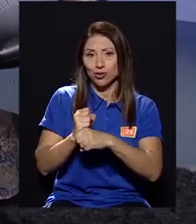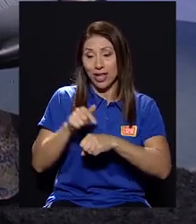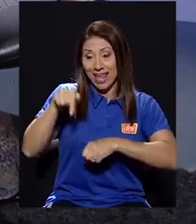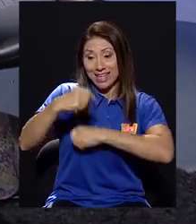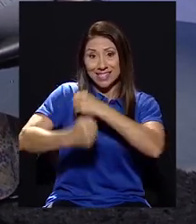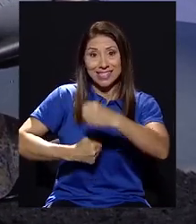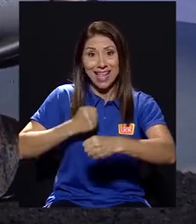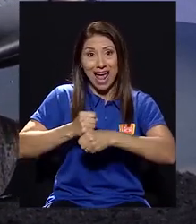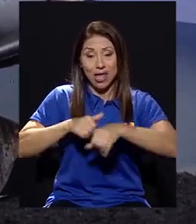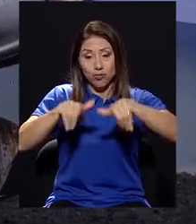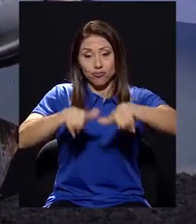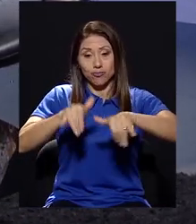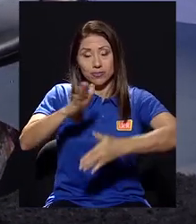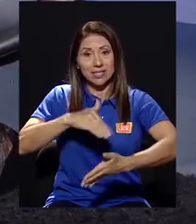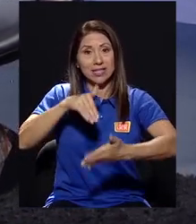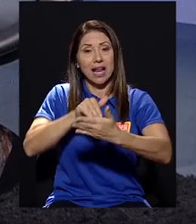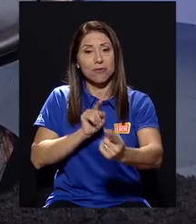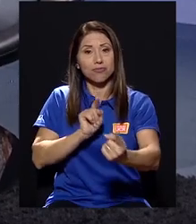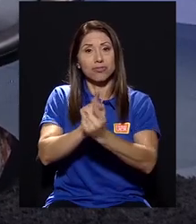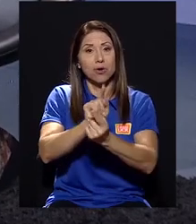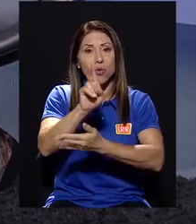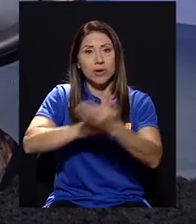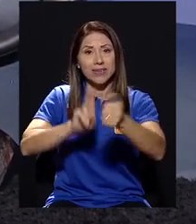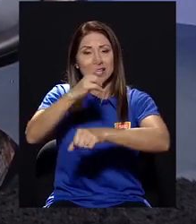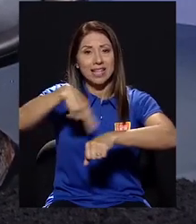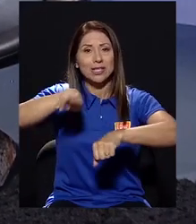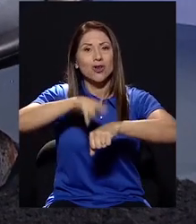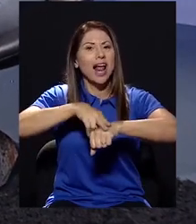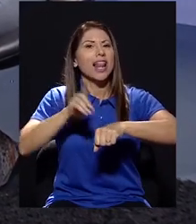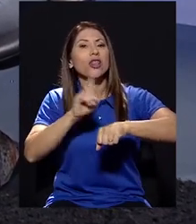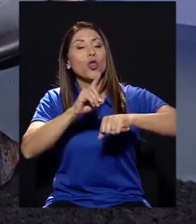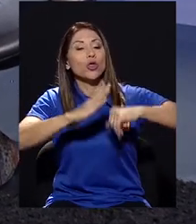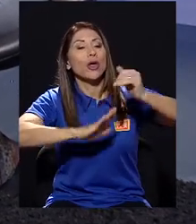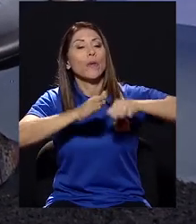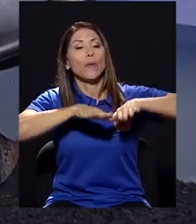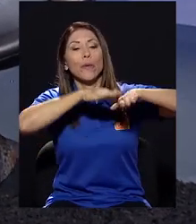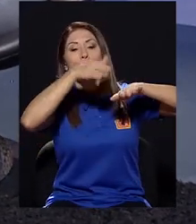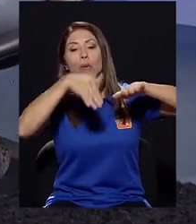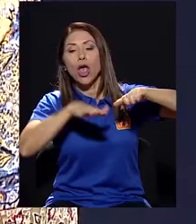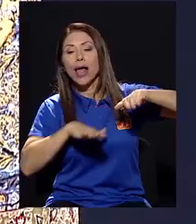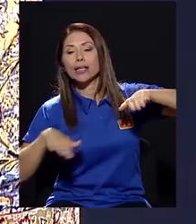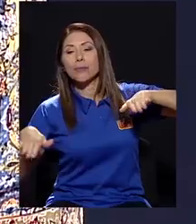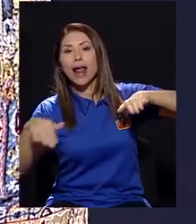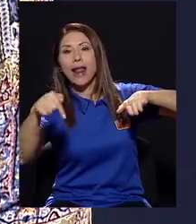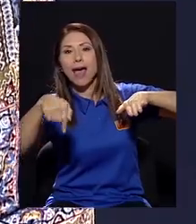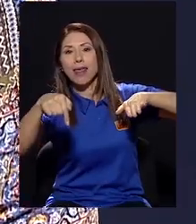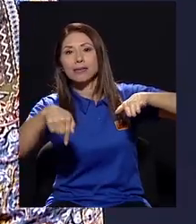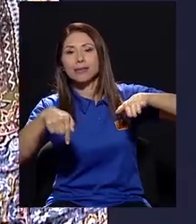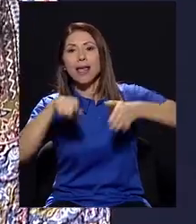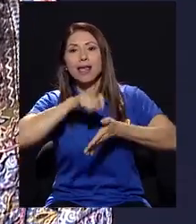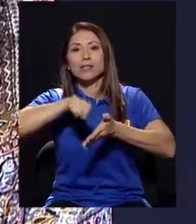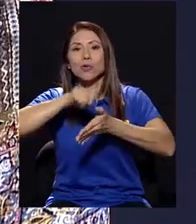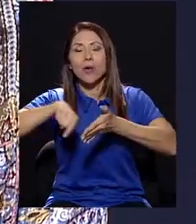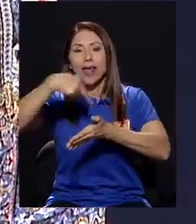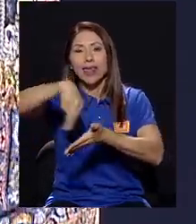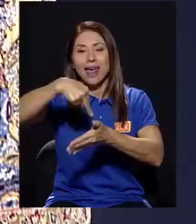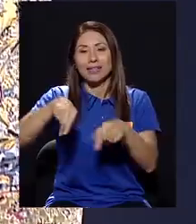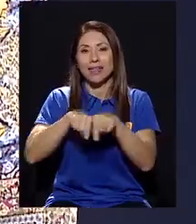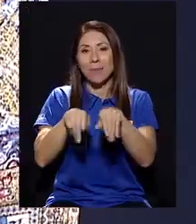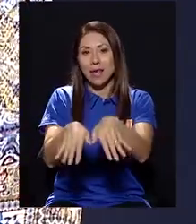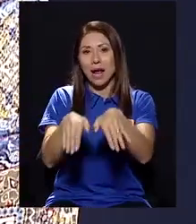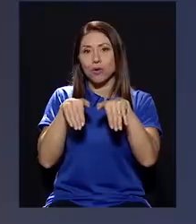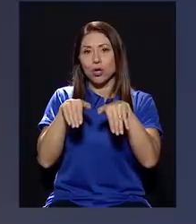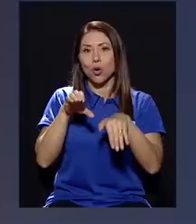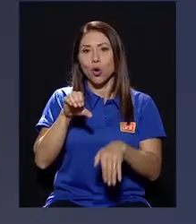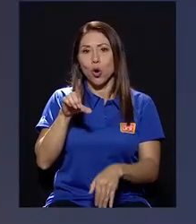encuentro va a ser en la Universidad Nacional, en las Esplanadas, en la Escuela de Danza y en el Auditorio Clodomiro Picado.